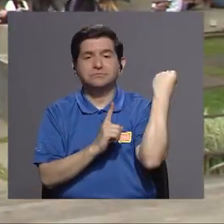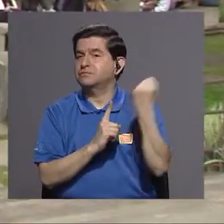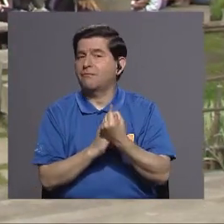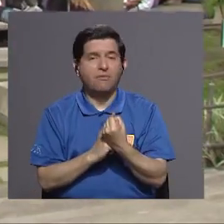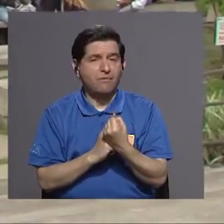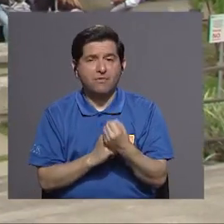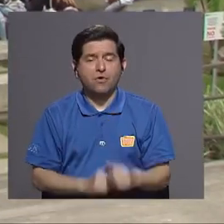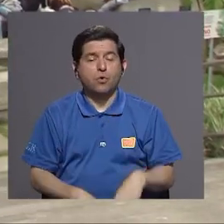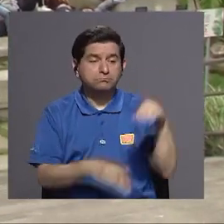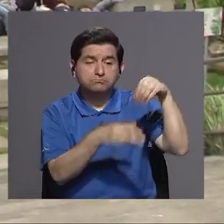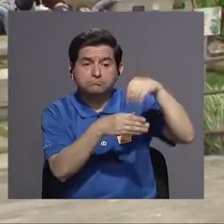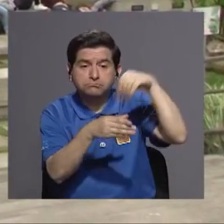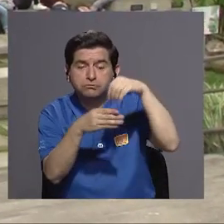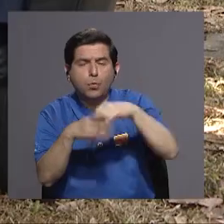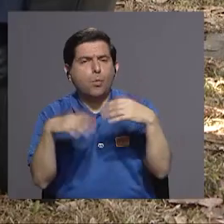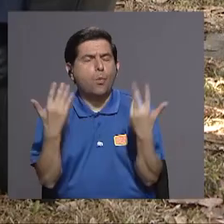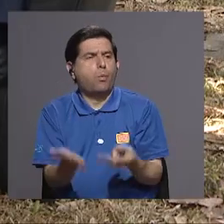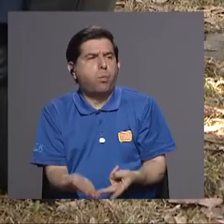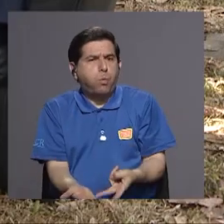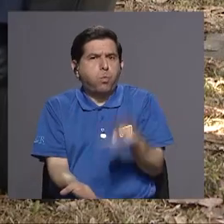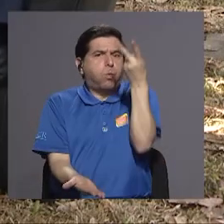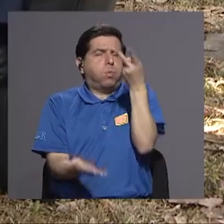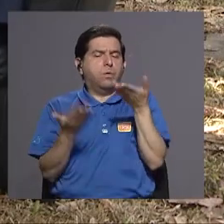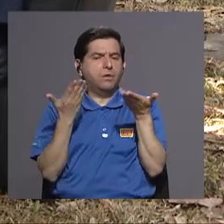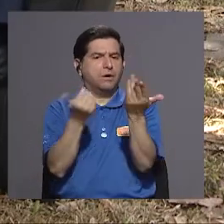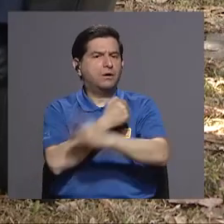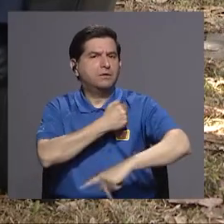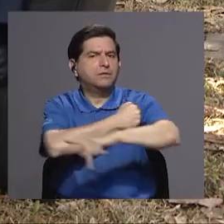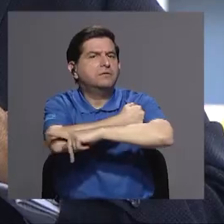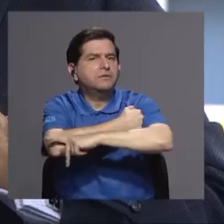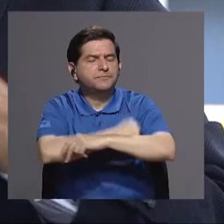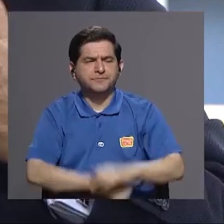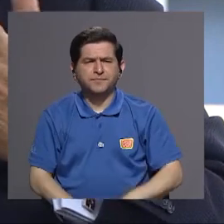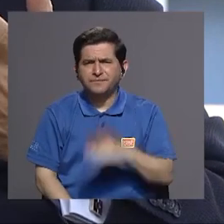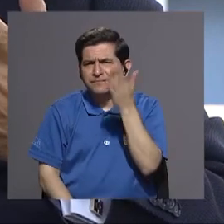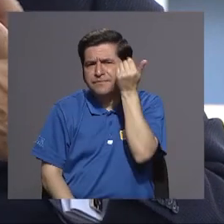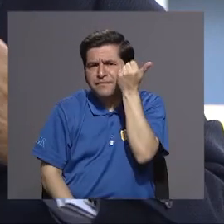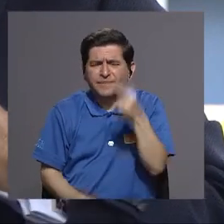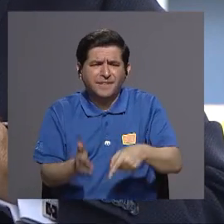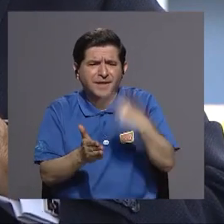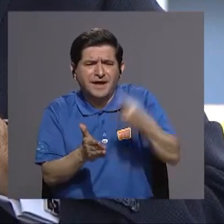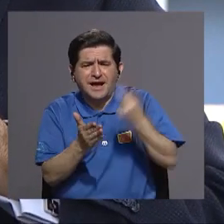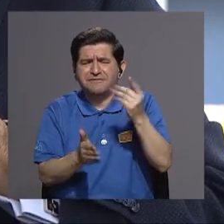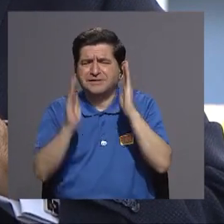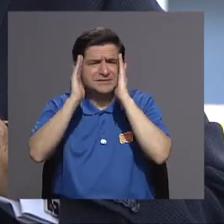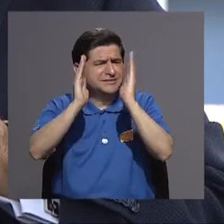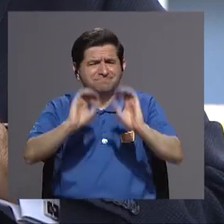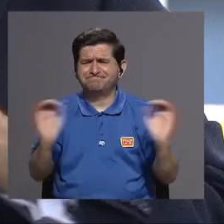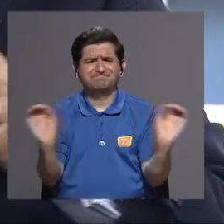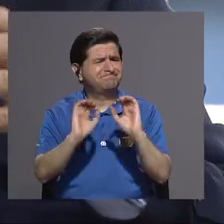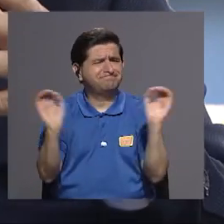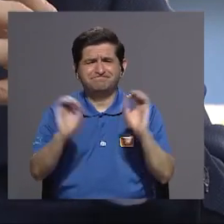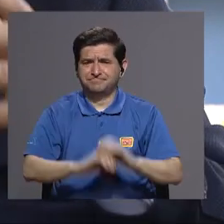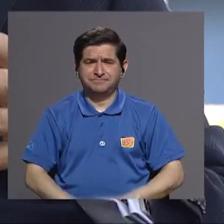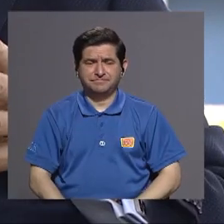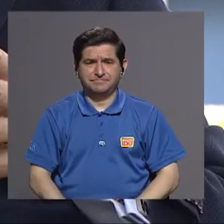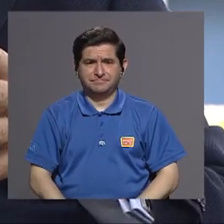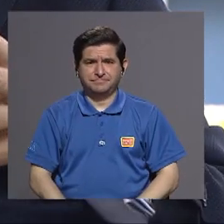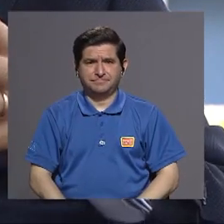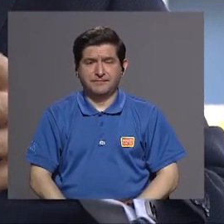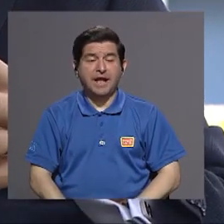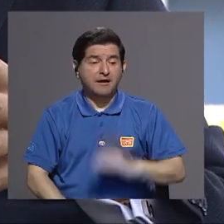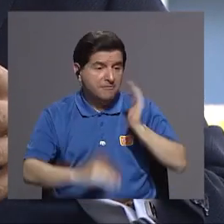lo que los aportes invaluables que le ha dado el país verdad porque esto muchas veces no se toma en cuenta la